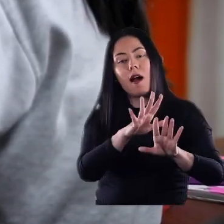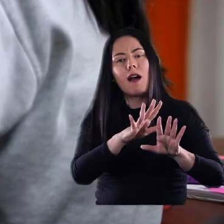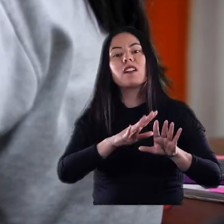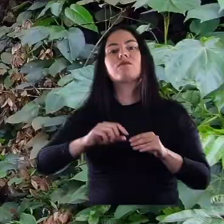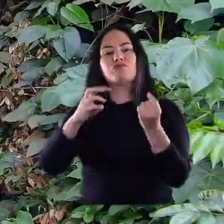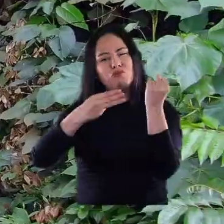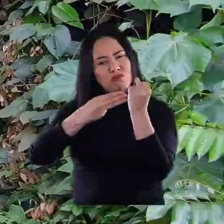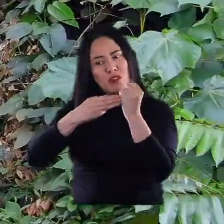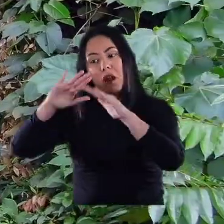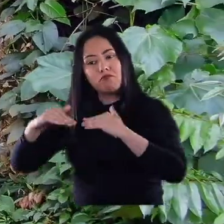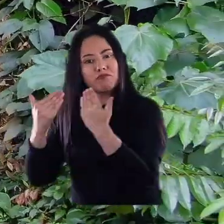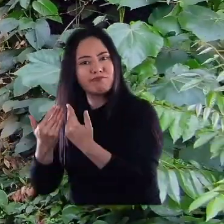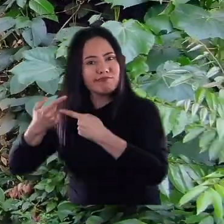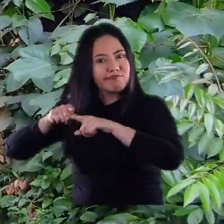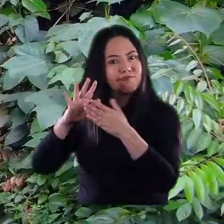educativa como del SENA.